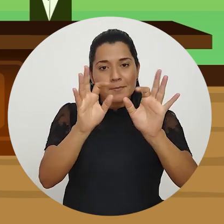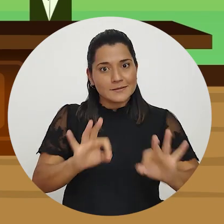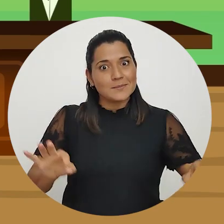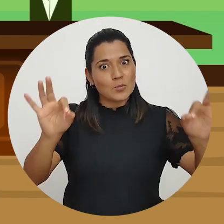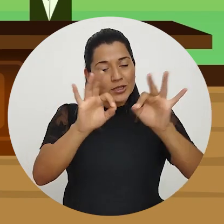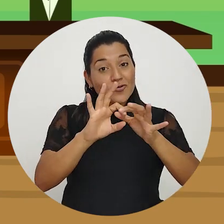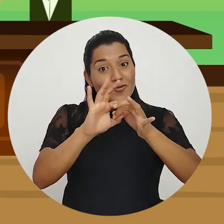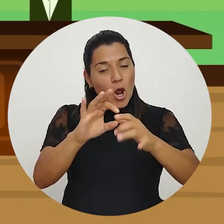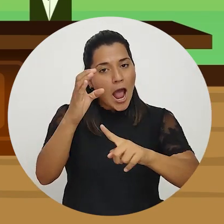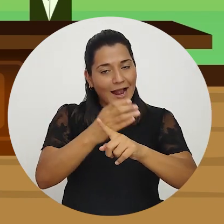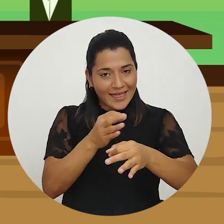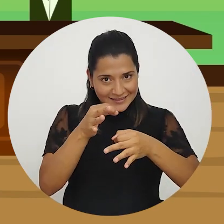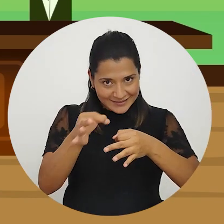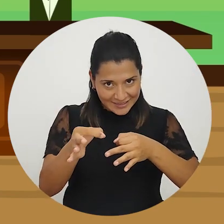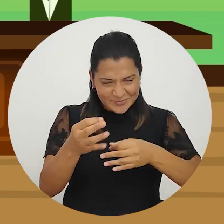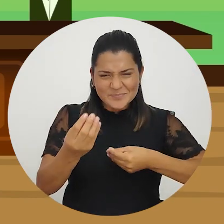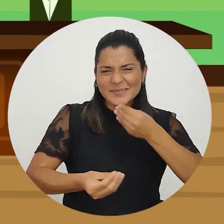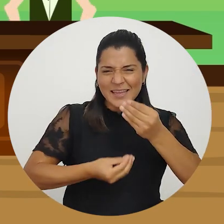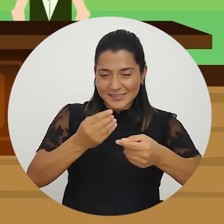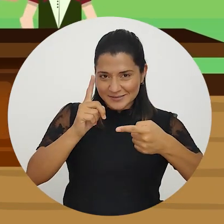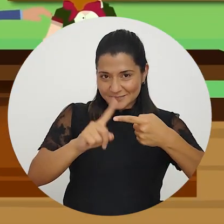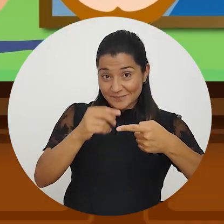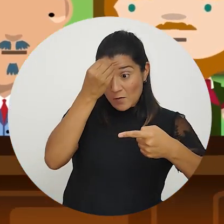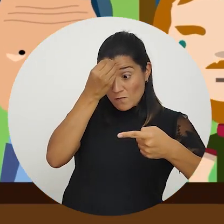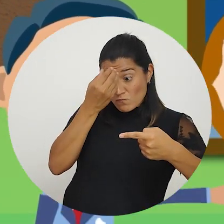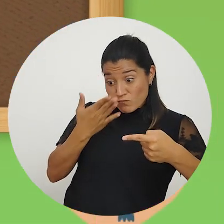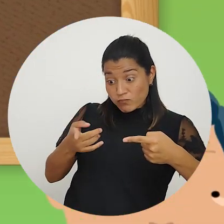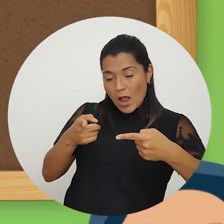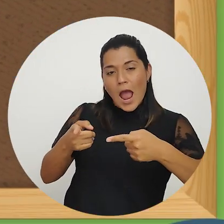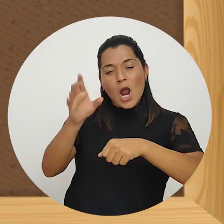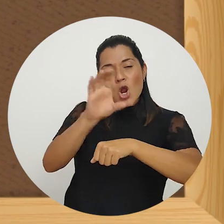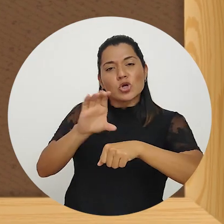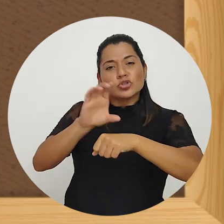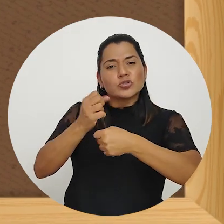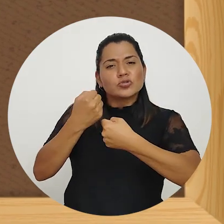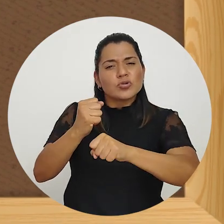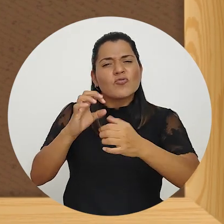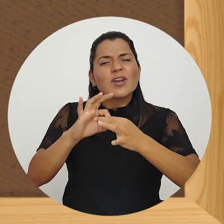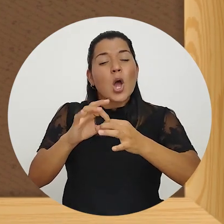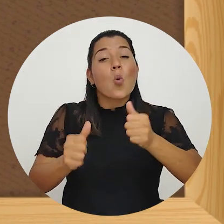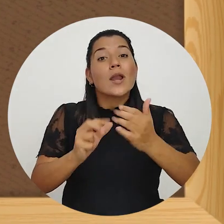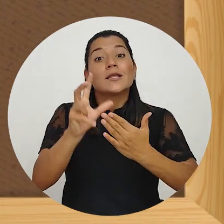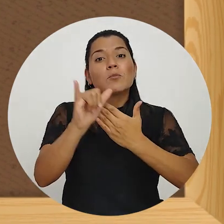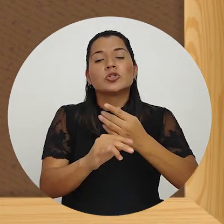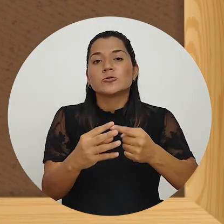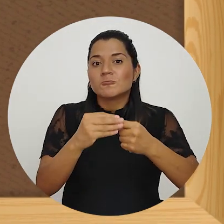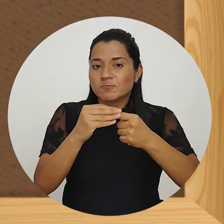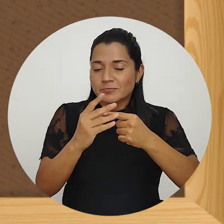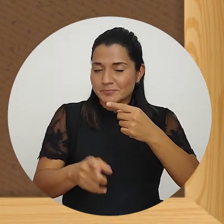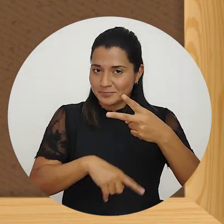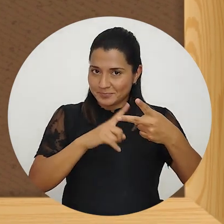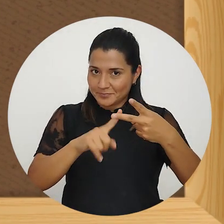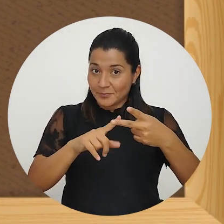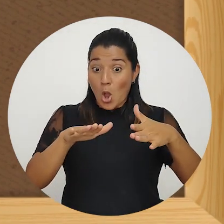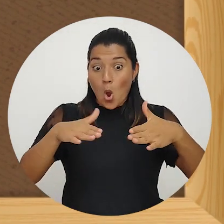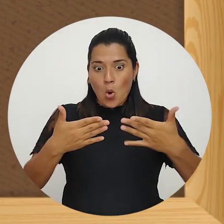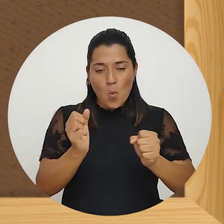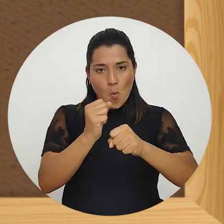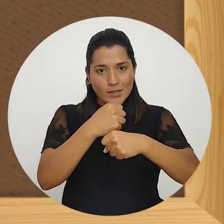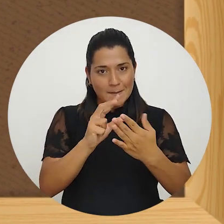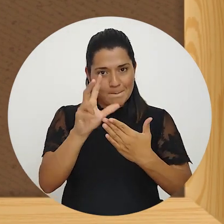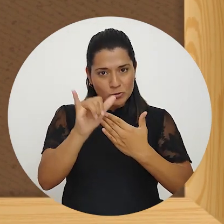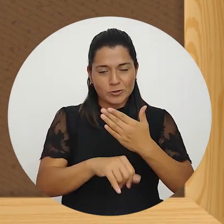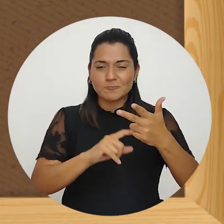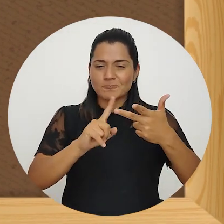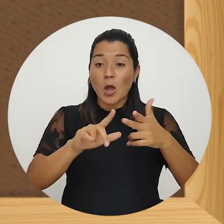de interés de sus distritos. Dan información al consejo municipal acerca de la prioridad de los proyectos que se deben ejecutar, la forma